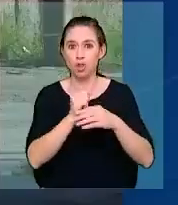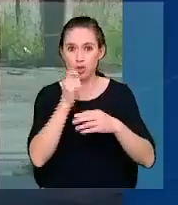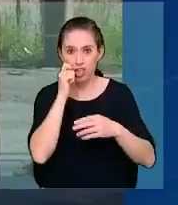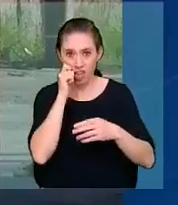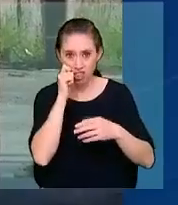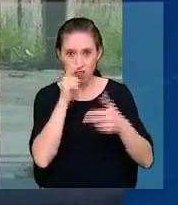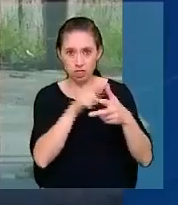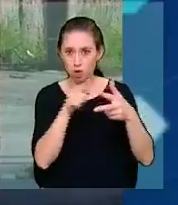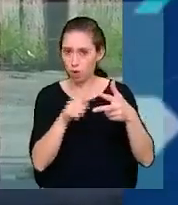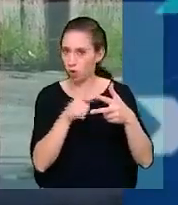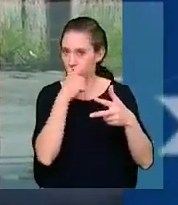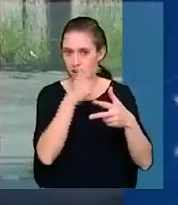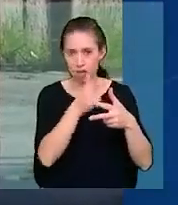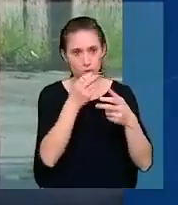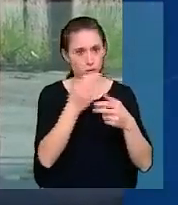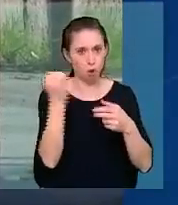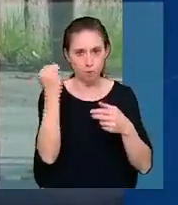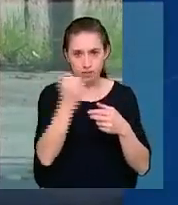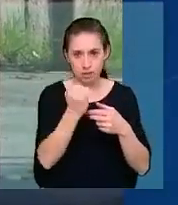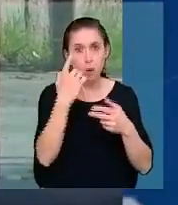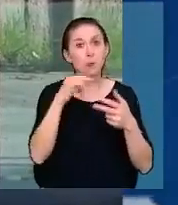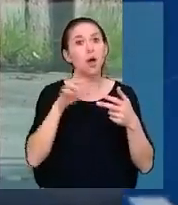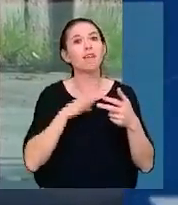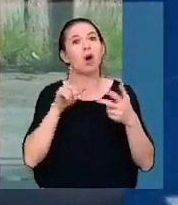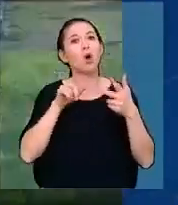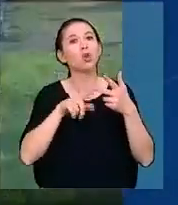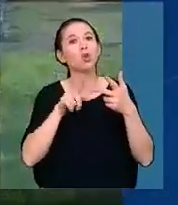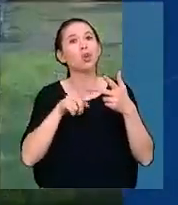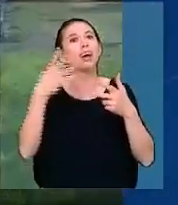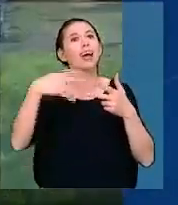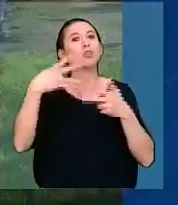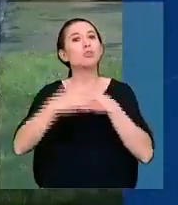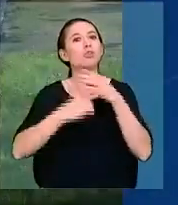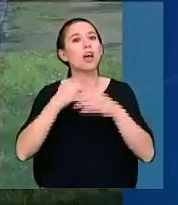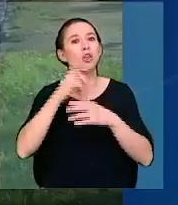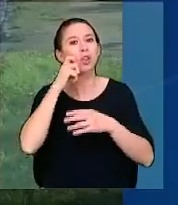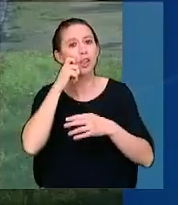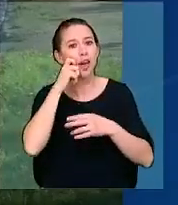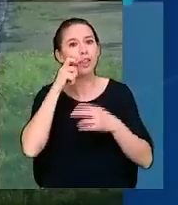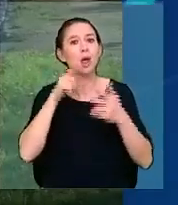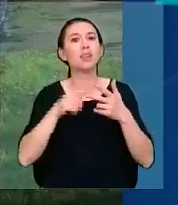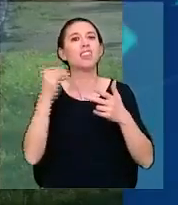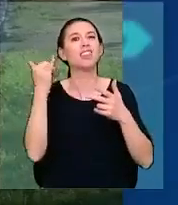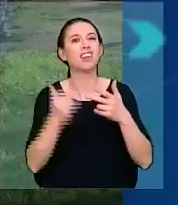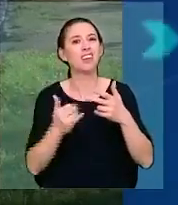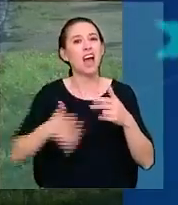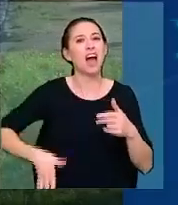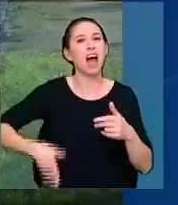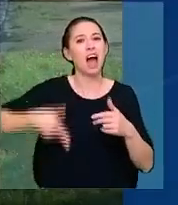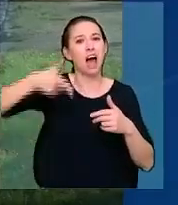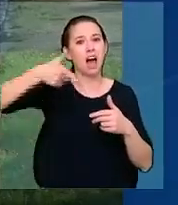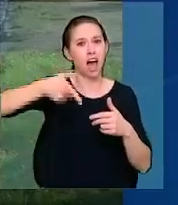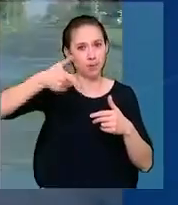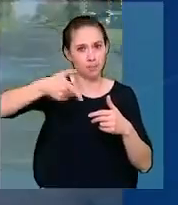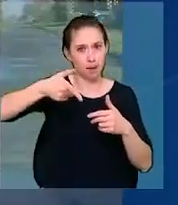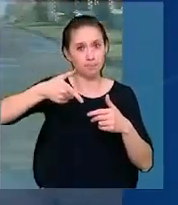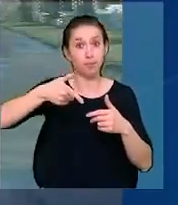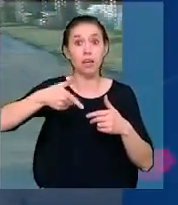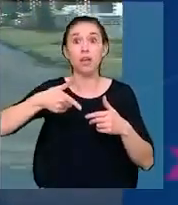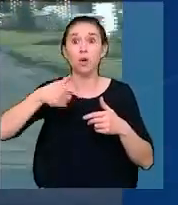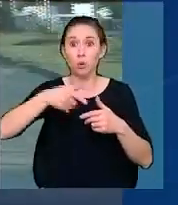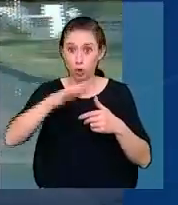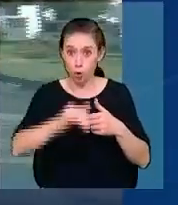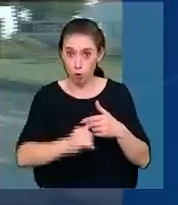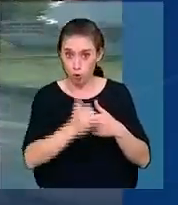imputados directamente por el homicidio, pero un tercero, de 14, fue imputado por porte de arma de fuego y tráfico de armas luego de que se le